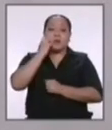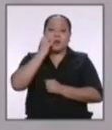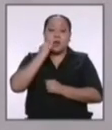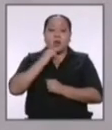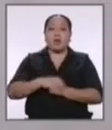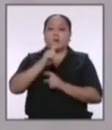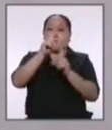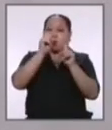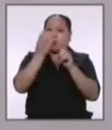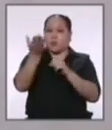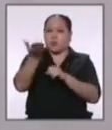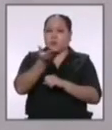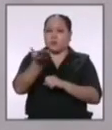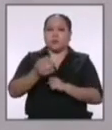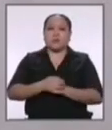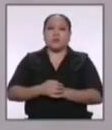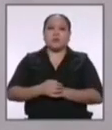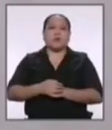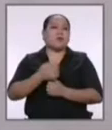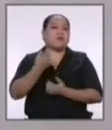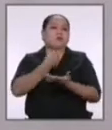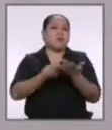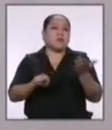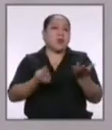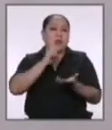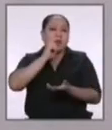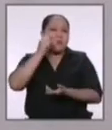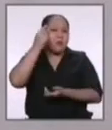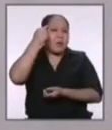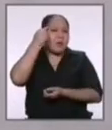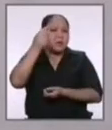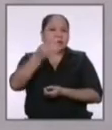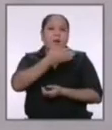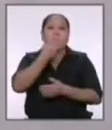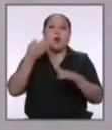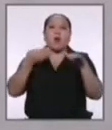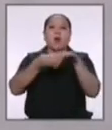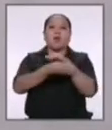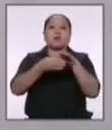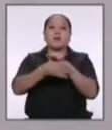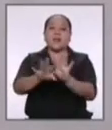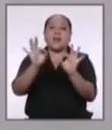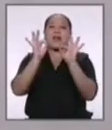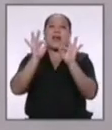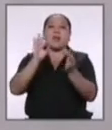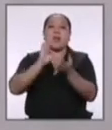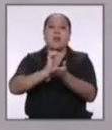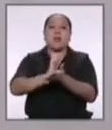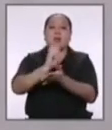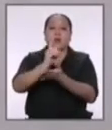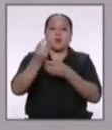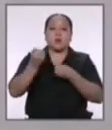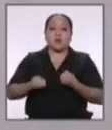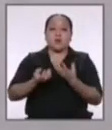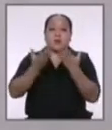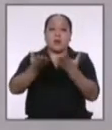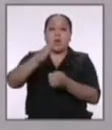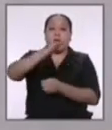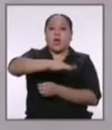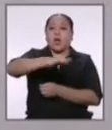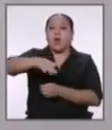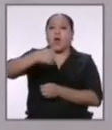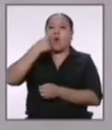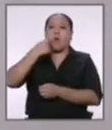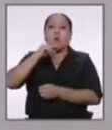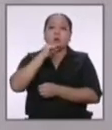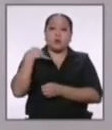es la siguiente ¿qué plantea para mejorar el acceso y la calidad de la educación que se brinda a niñas